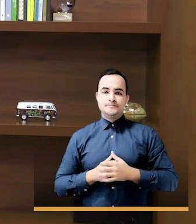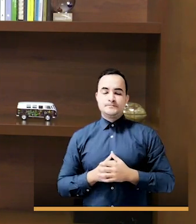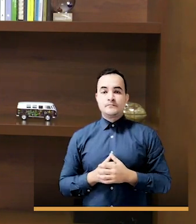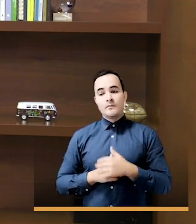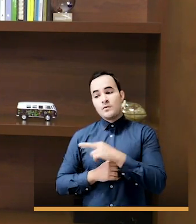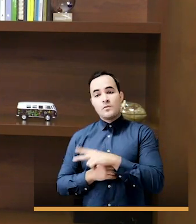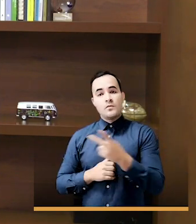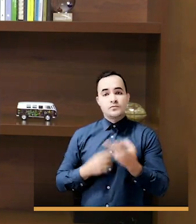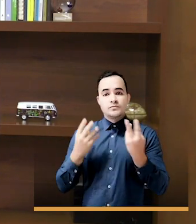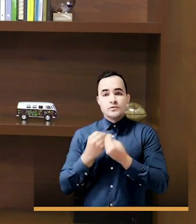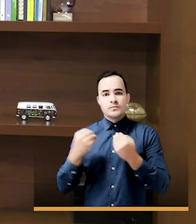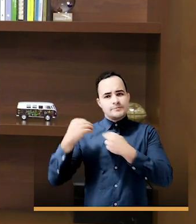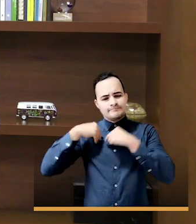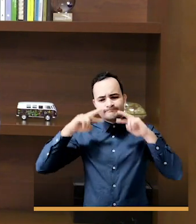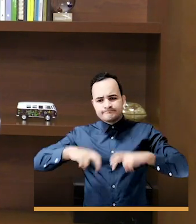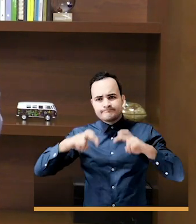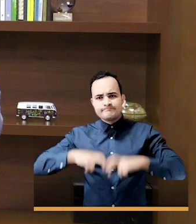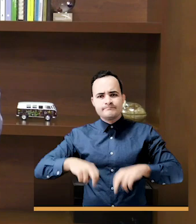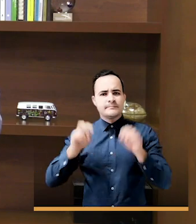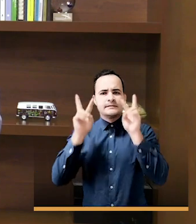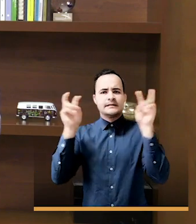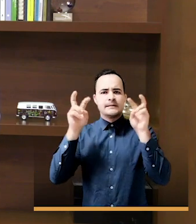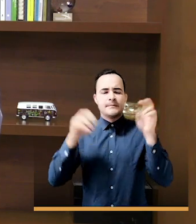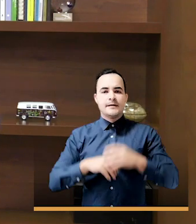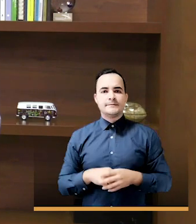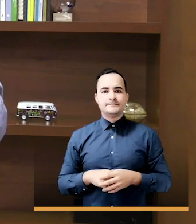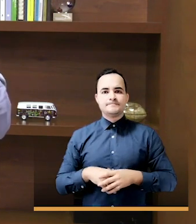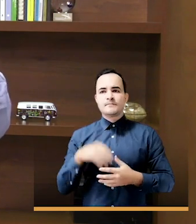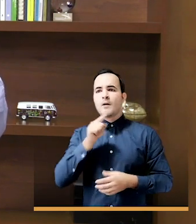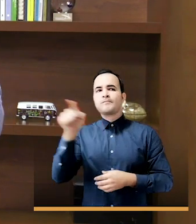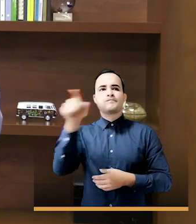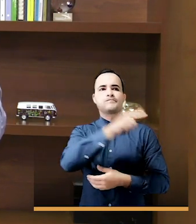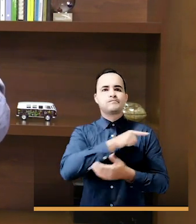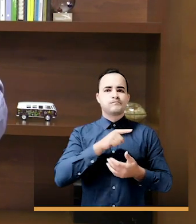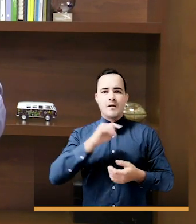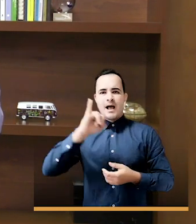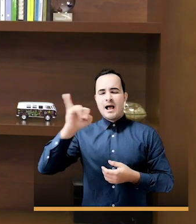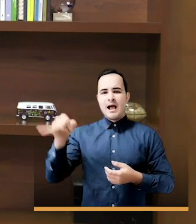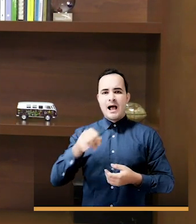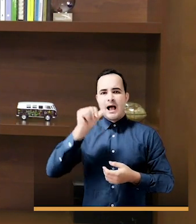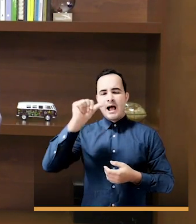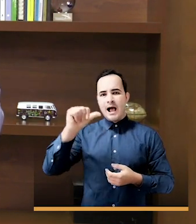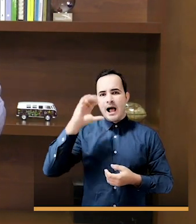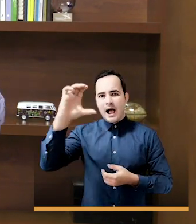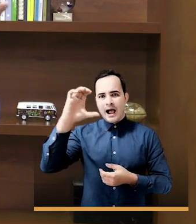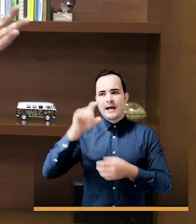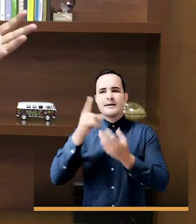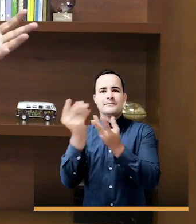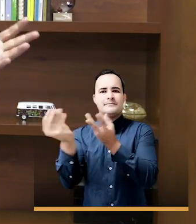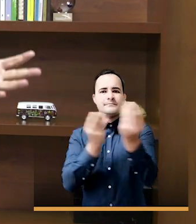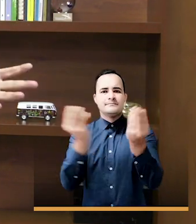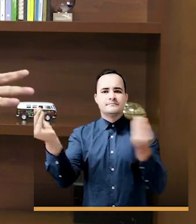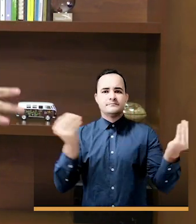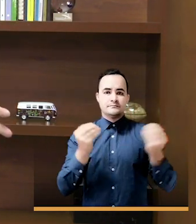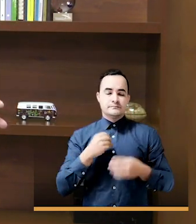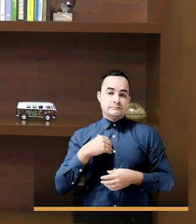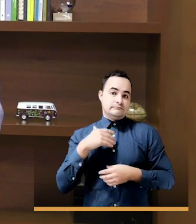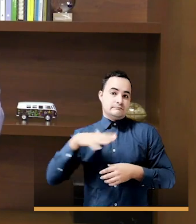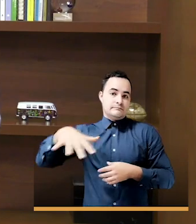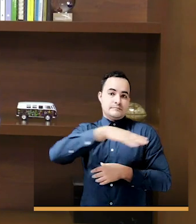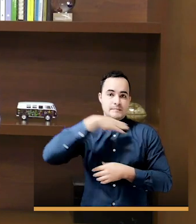desde las comisiones lo que tiene que ver con las juntas administradoras locales en los 16